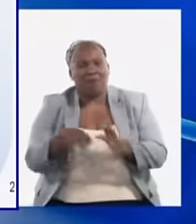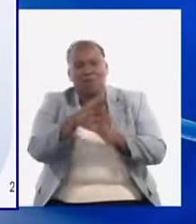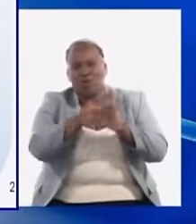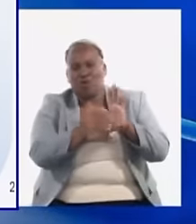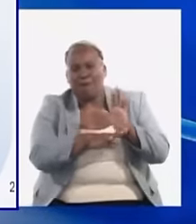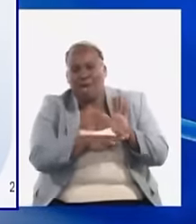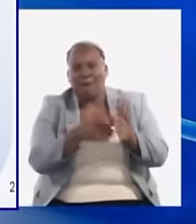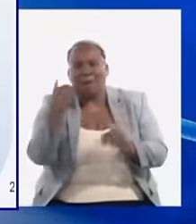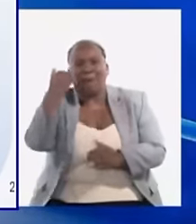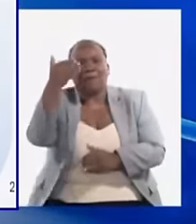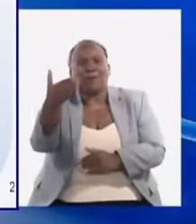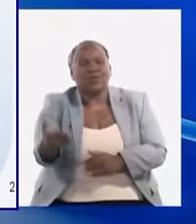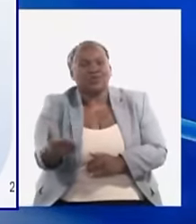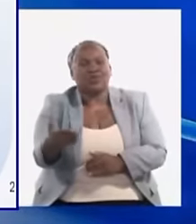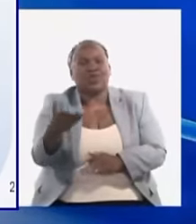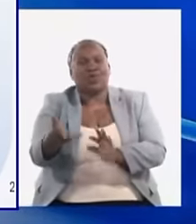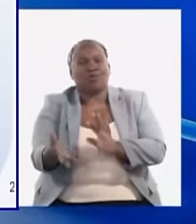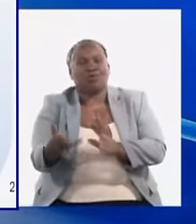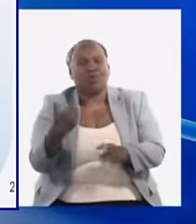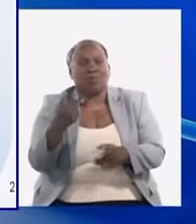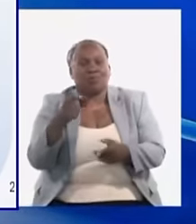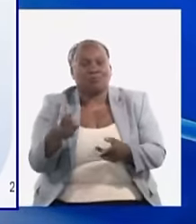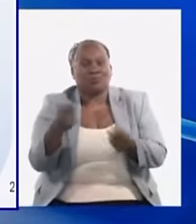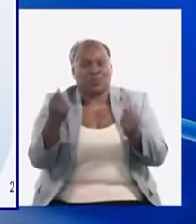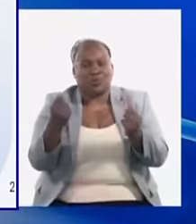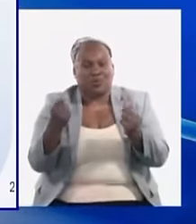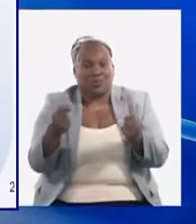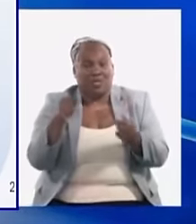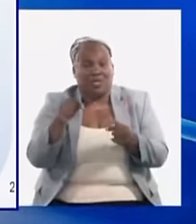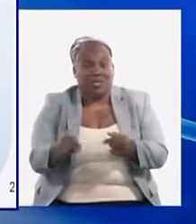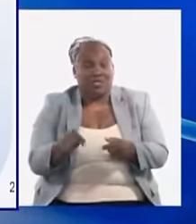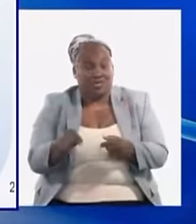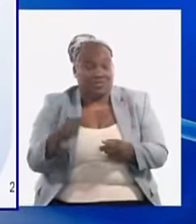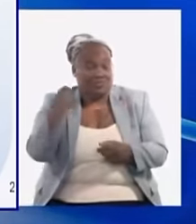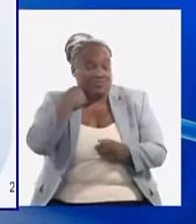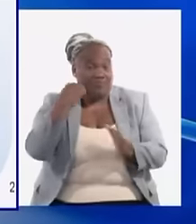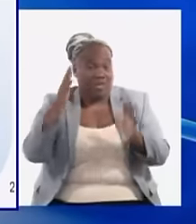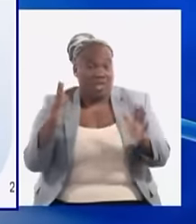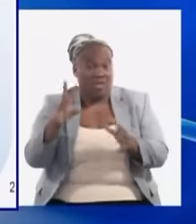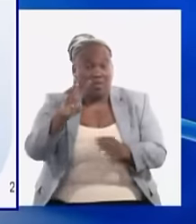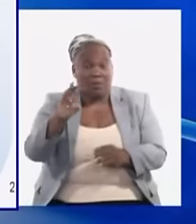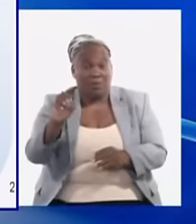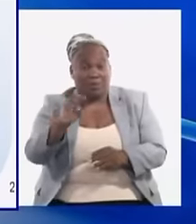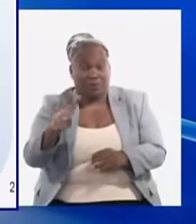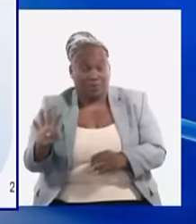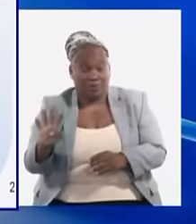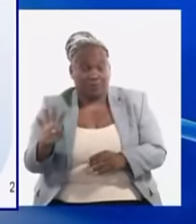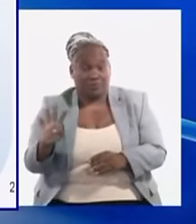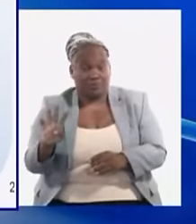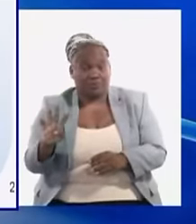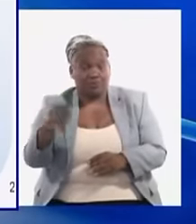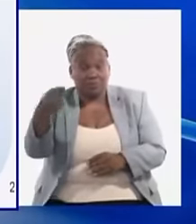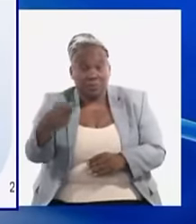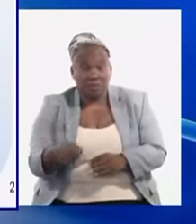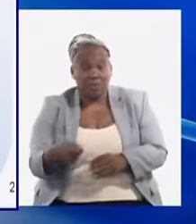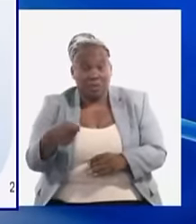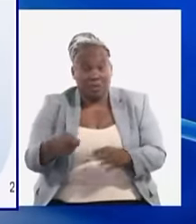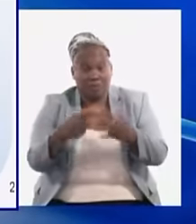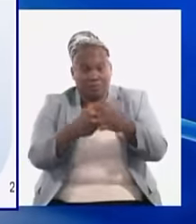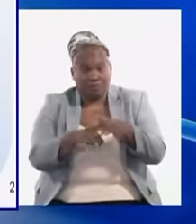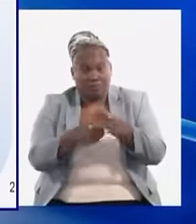de recuperación económica, cuestiones que durante el 2024 deberán ser